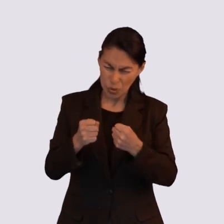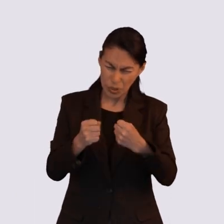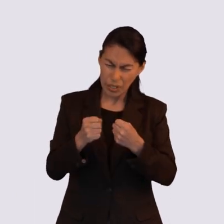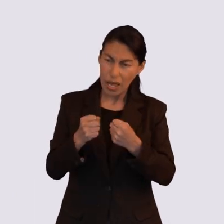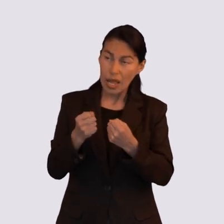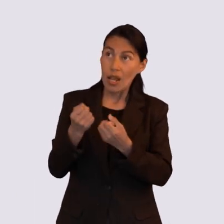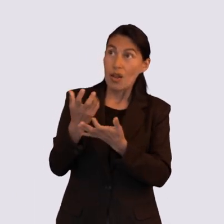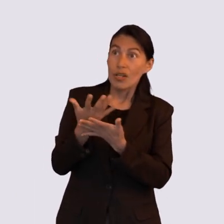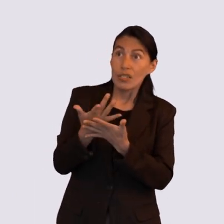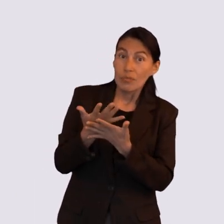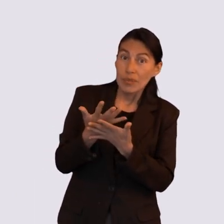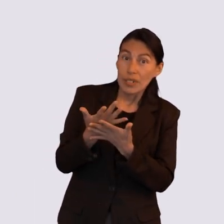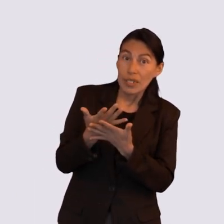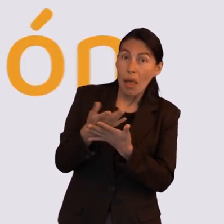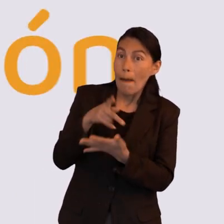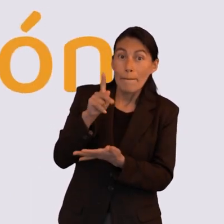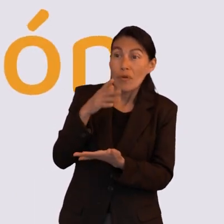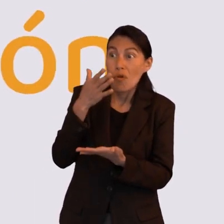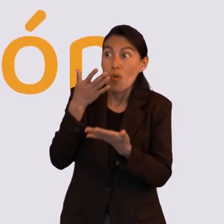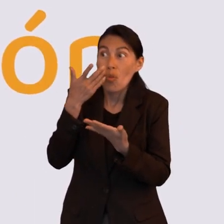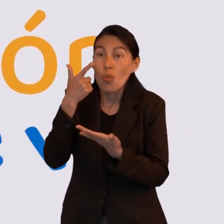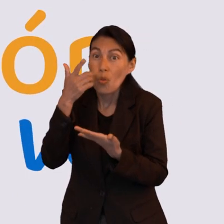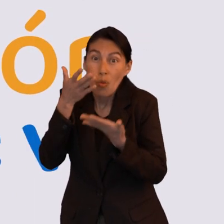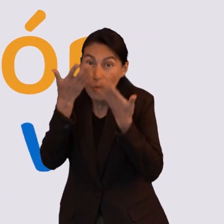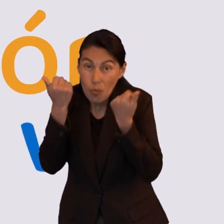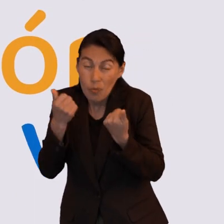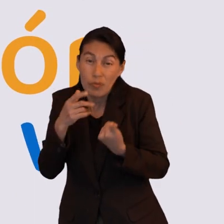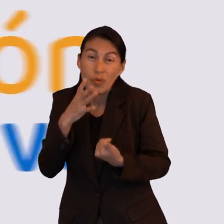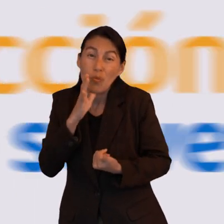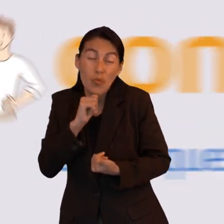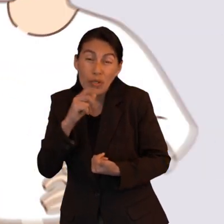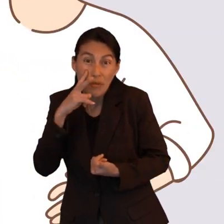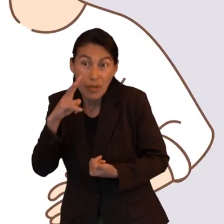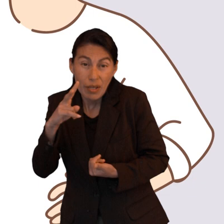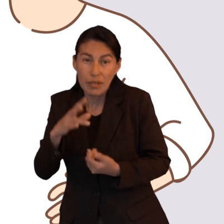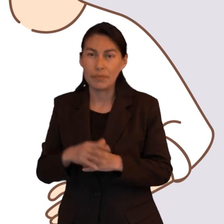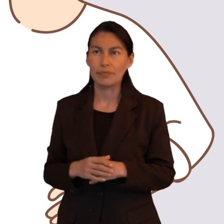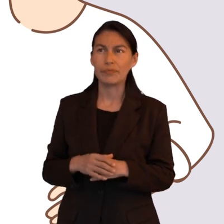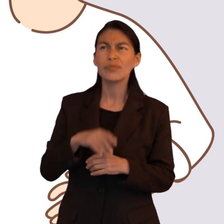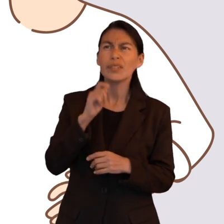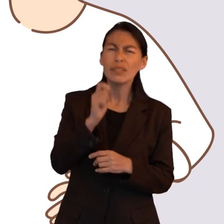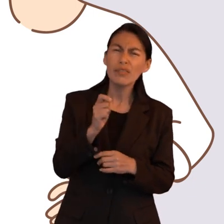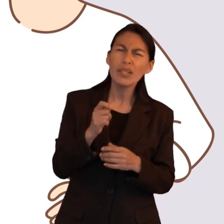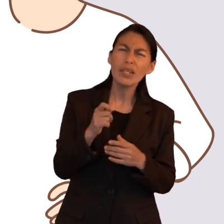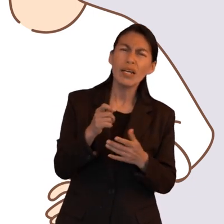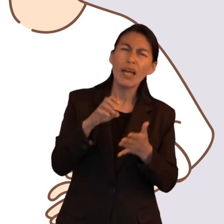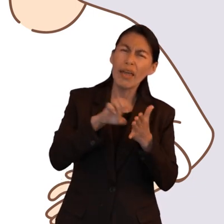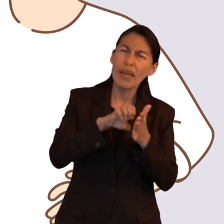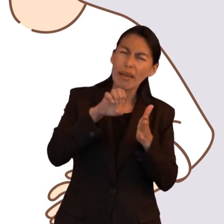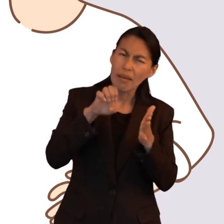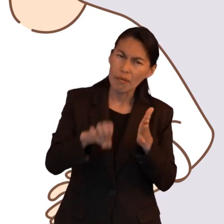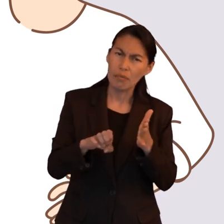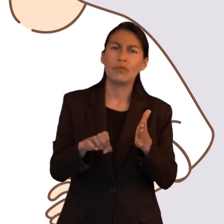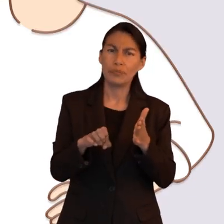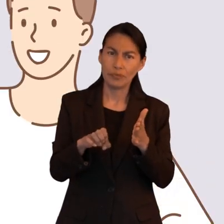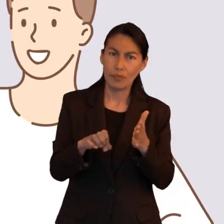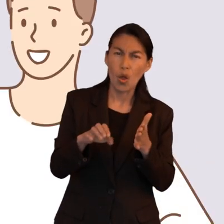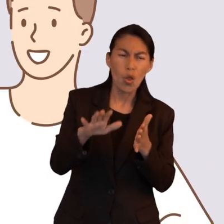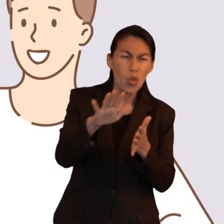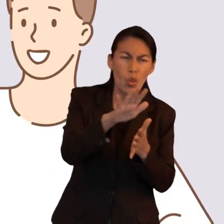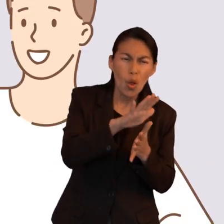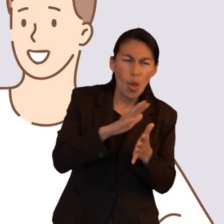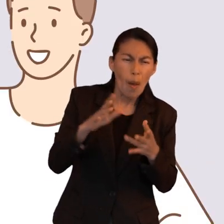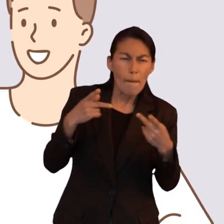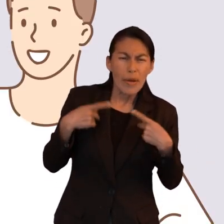certeza de lo que se espera, la convicción de lo que no se ve. Todo el capítulo explica y ejemplifica lo que significa